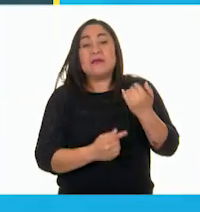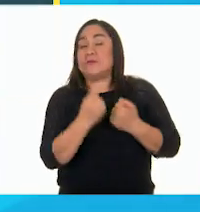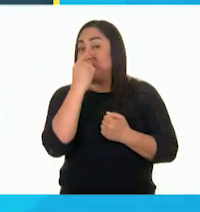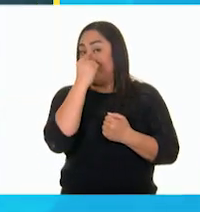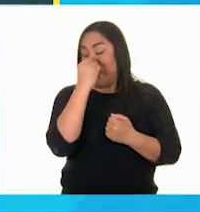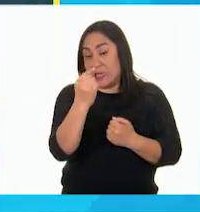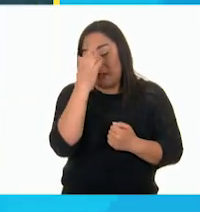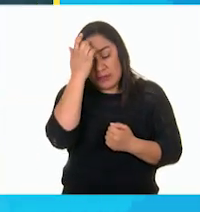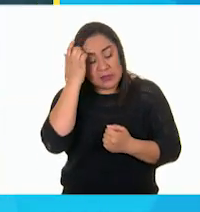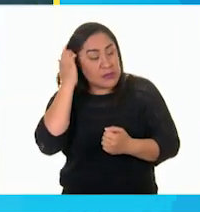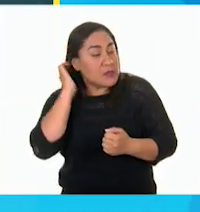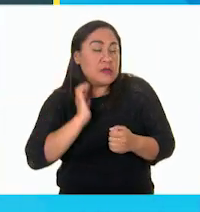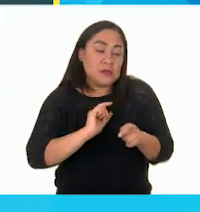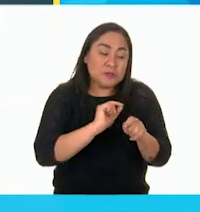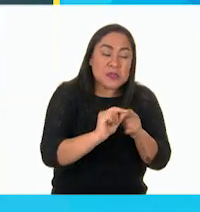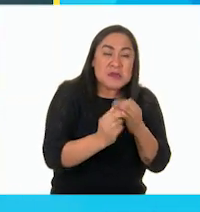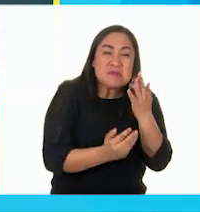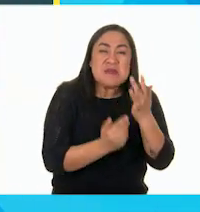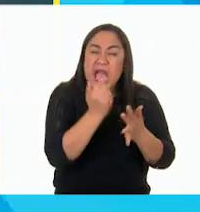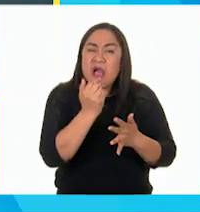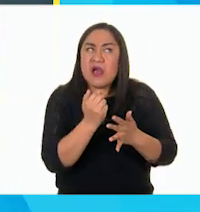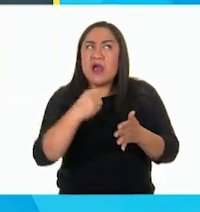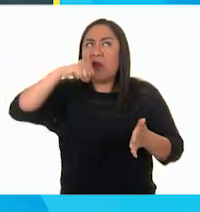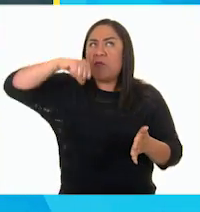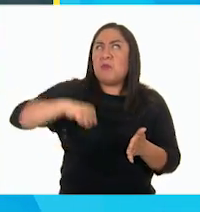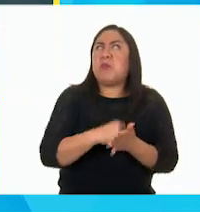Encendió el barco y la ballena...